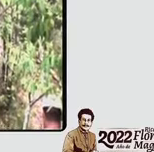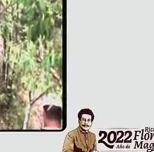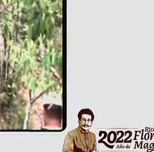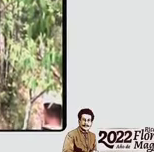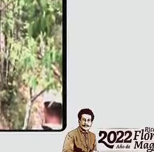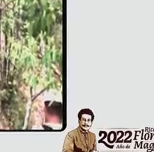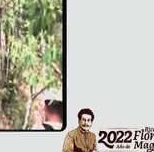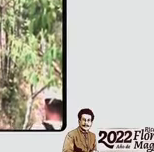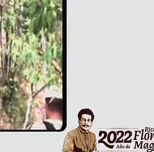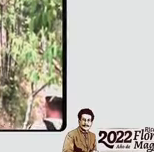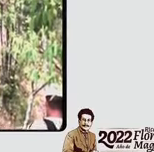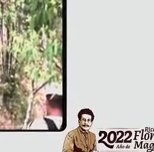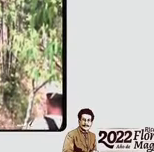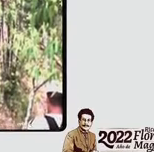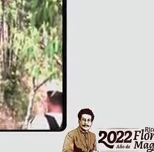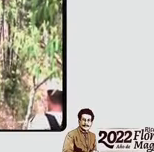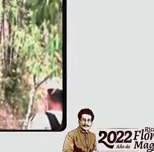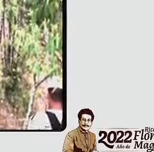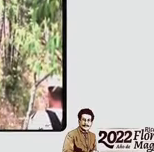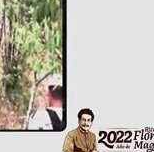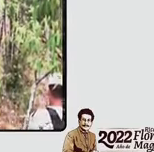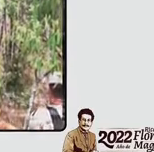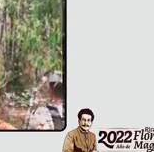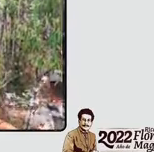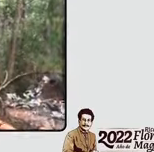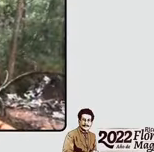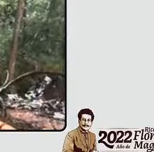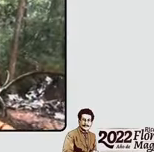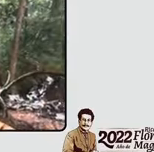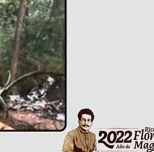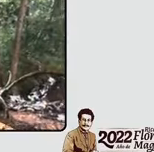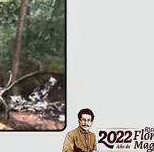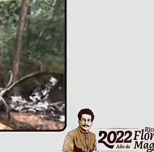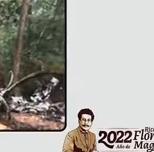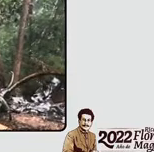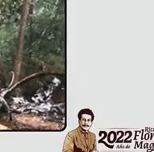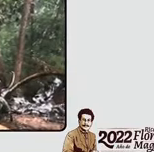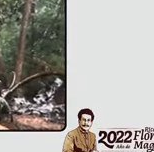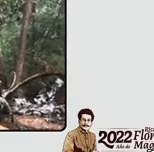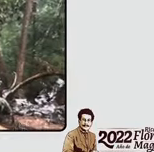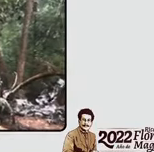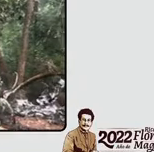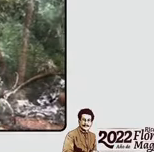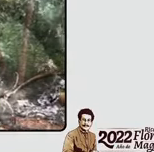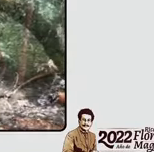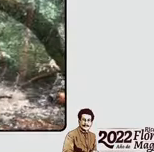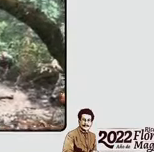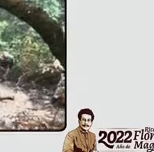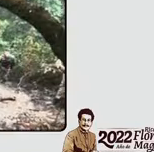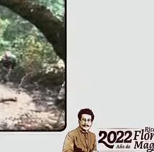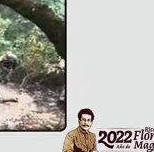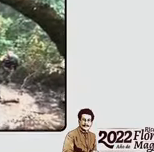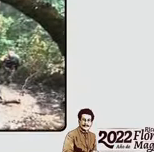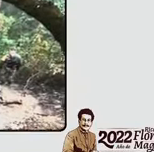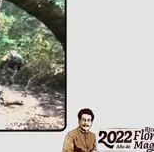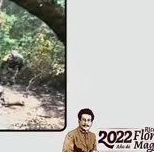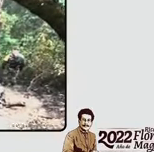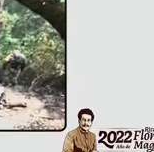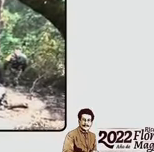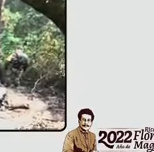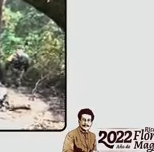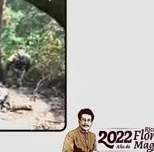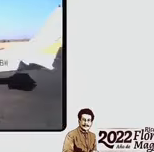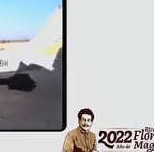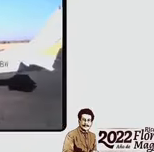regionales de búsqueda y rescate, ubicados uno en la Base Aérea Militar Número 5 en Zapopan y en la Estación